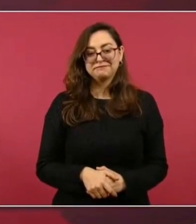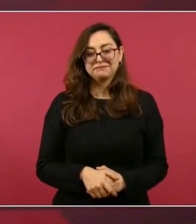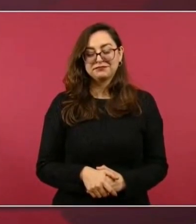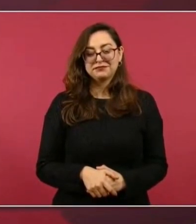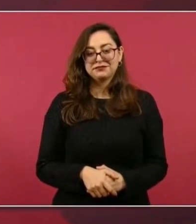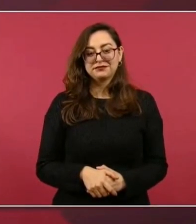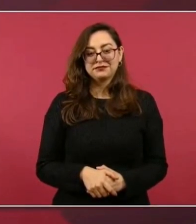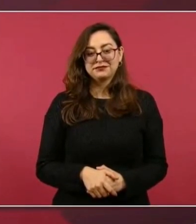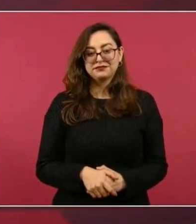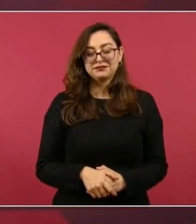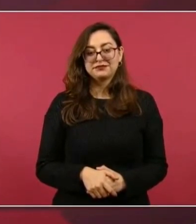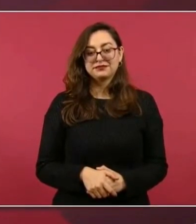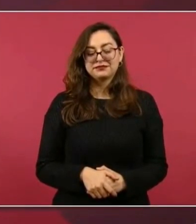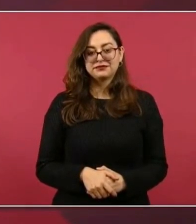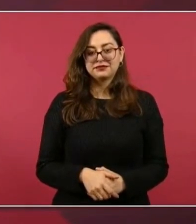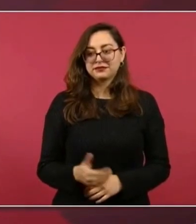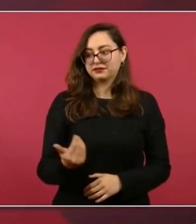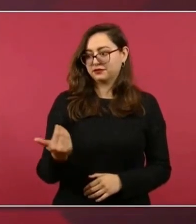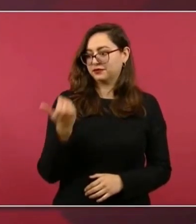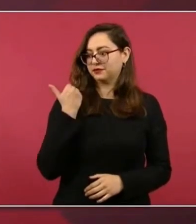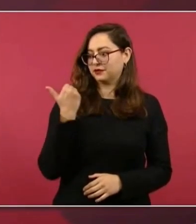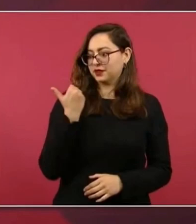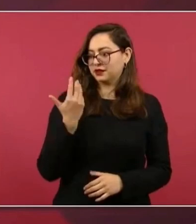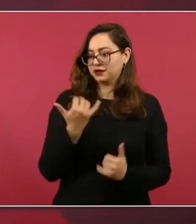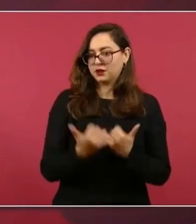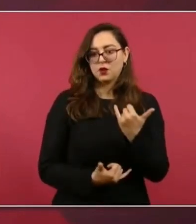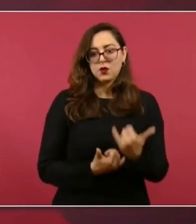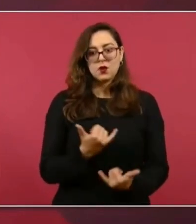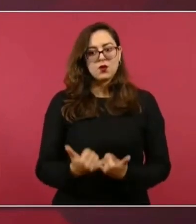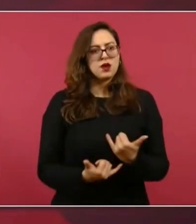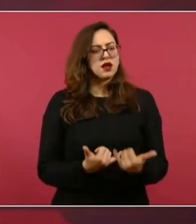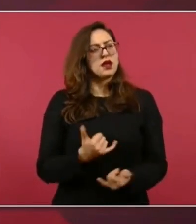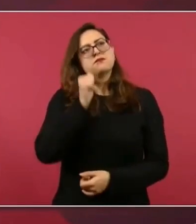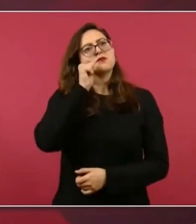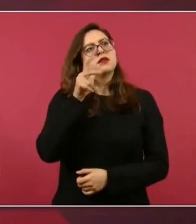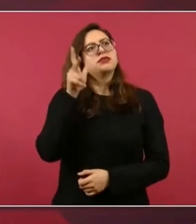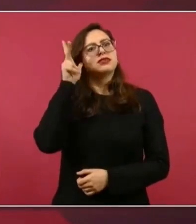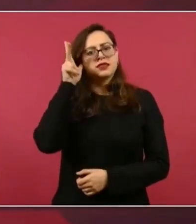Ahora jugamos antier